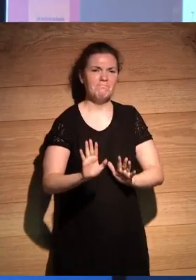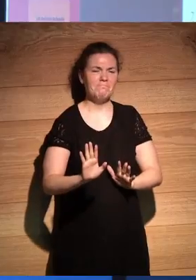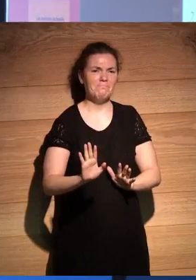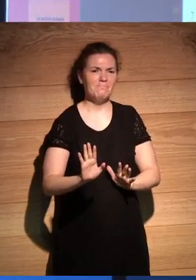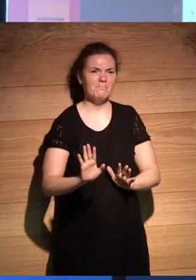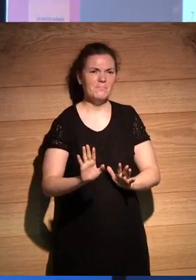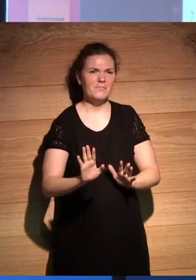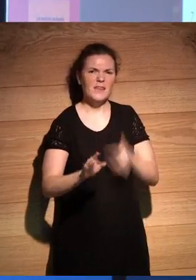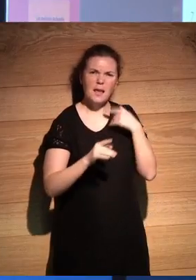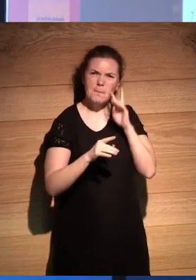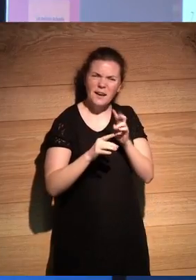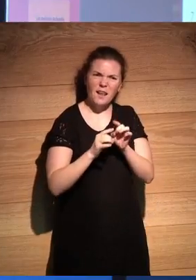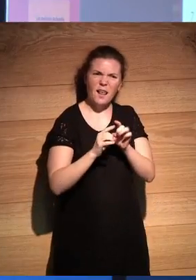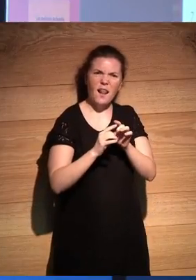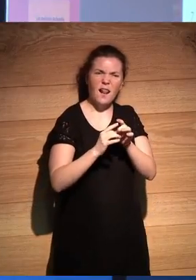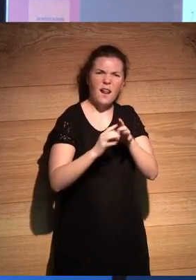Está alargada, ¿no?